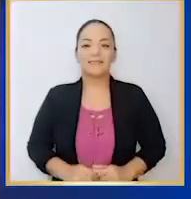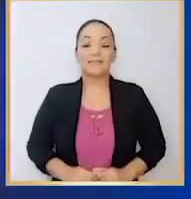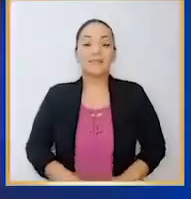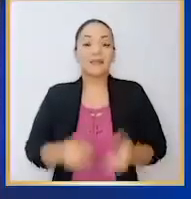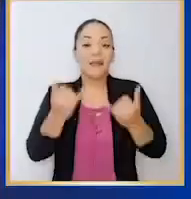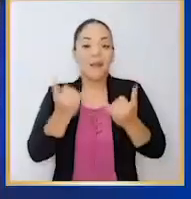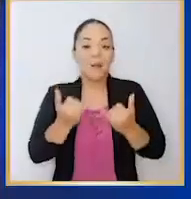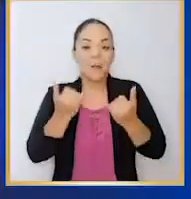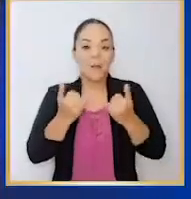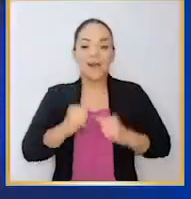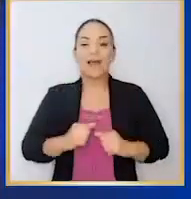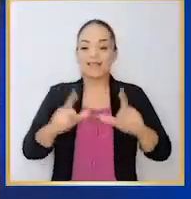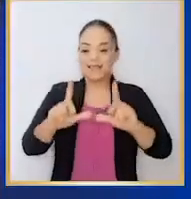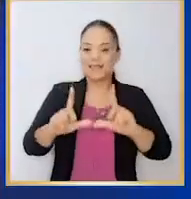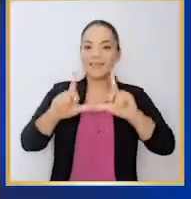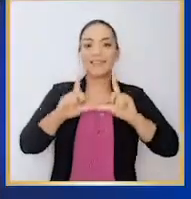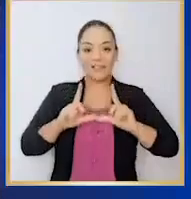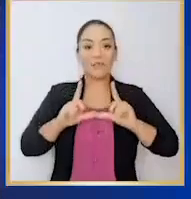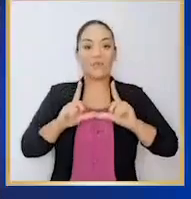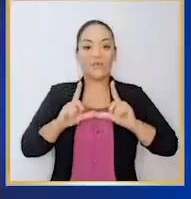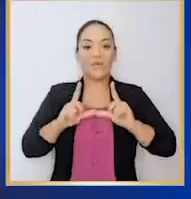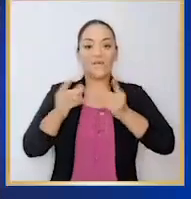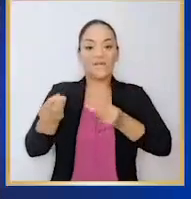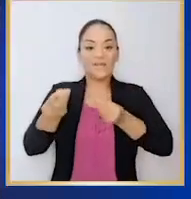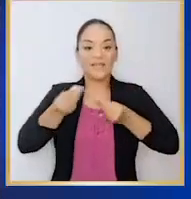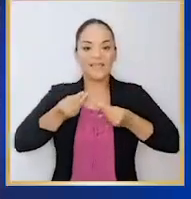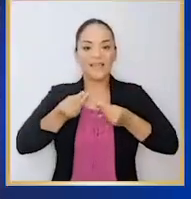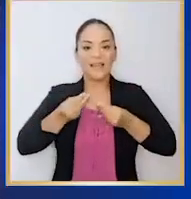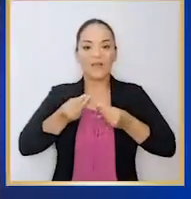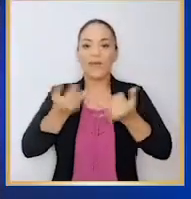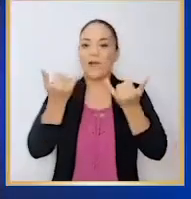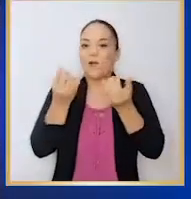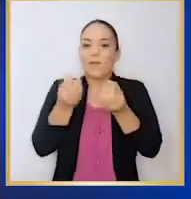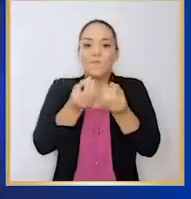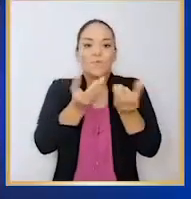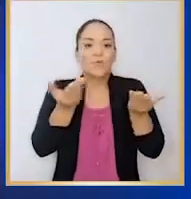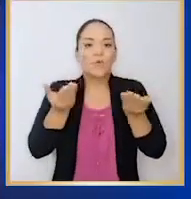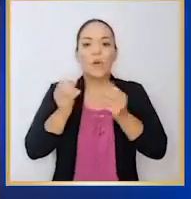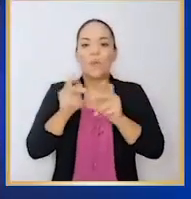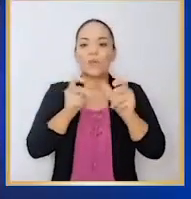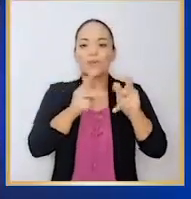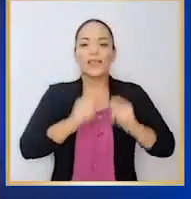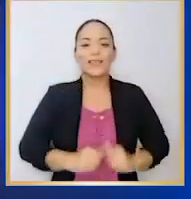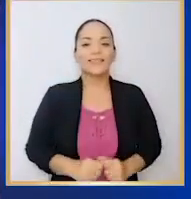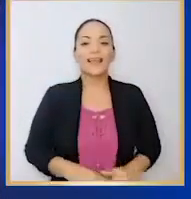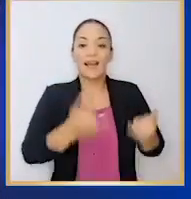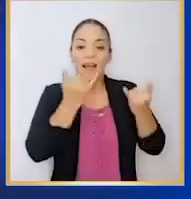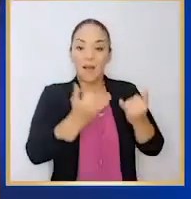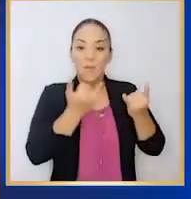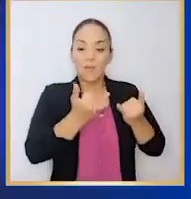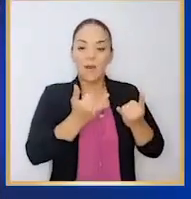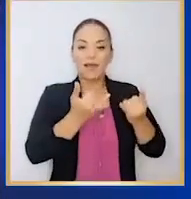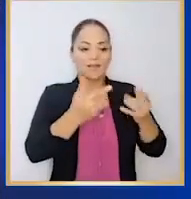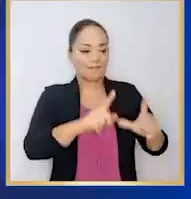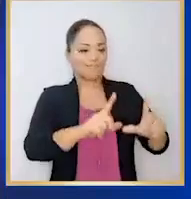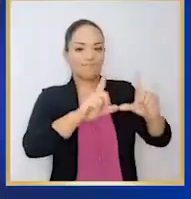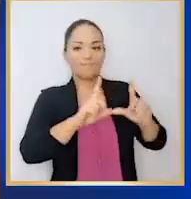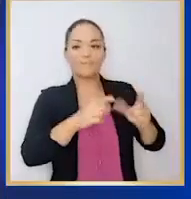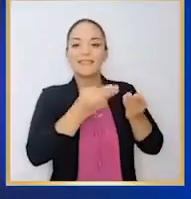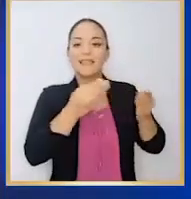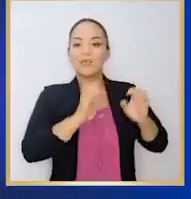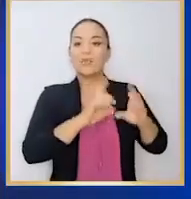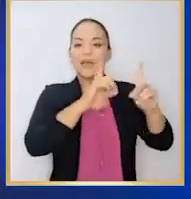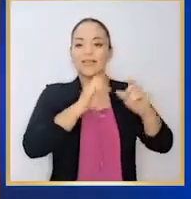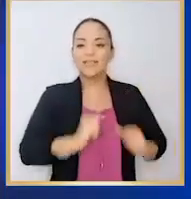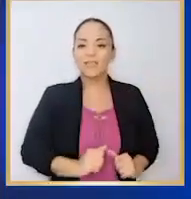Ahora ya con este título que tengo en mano, se me abren muchas puertas. Y pues ahora que ya obtengo